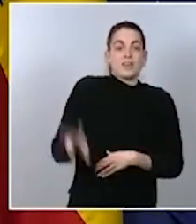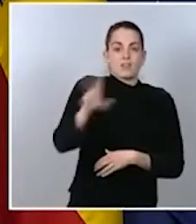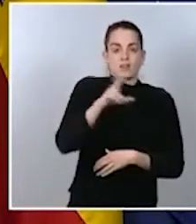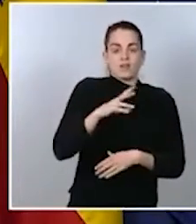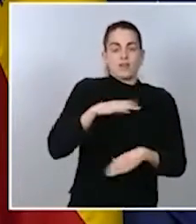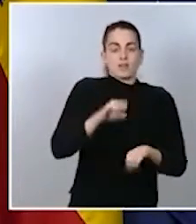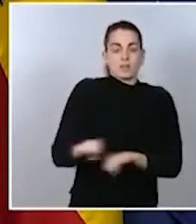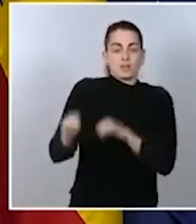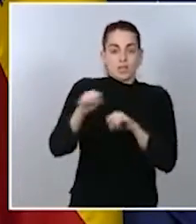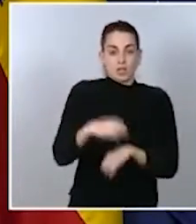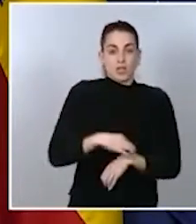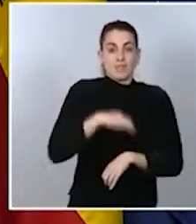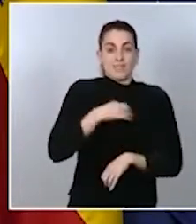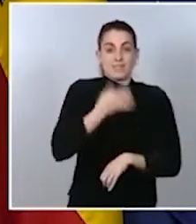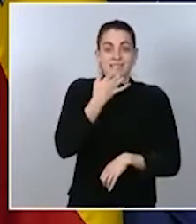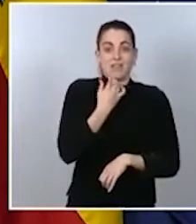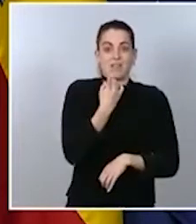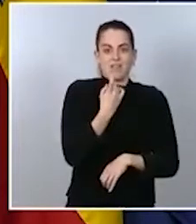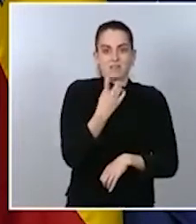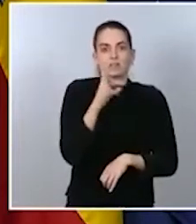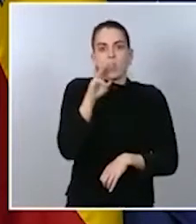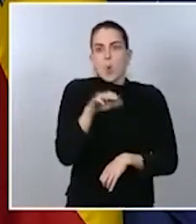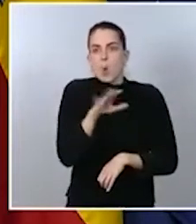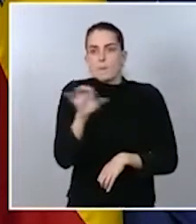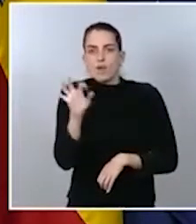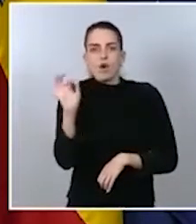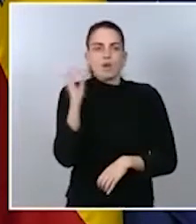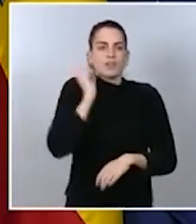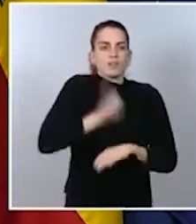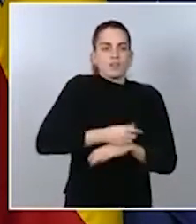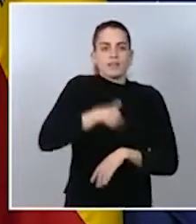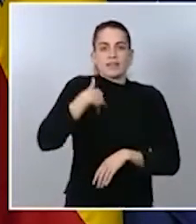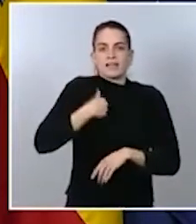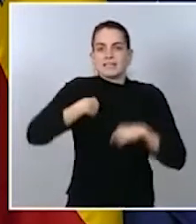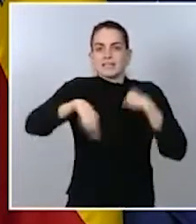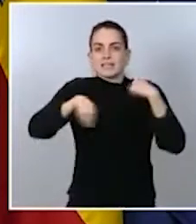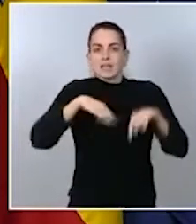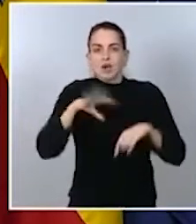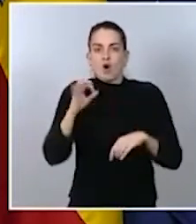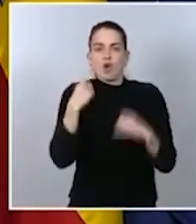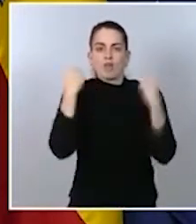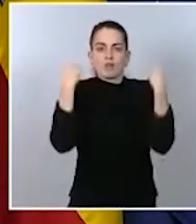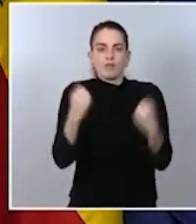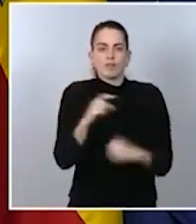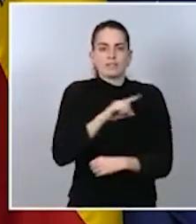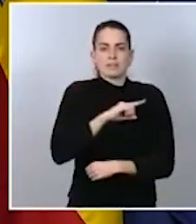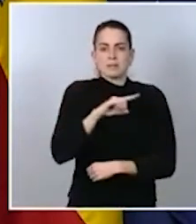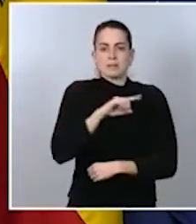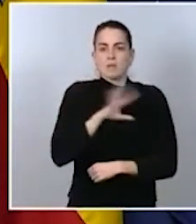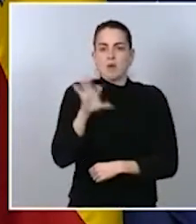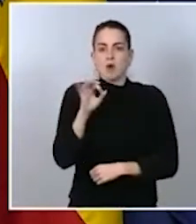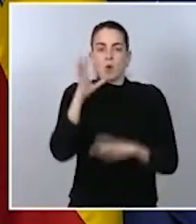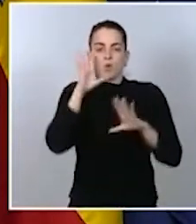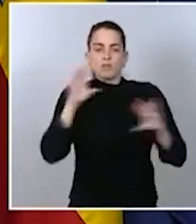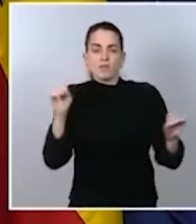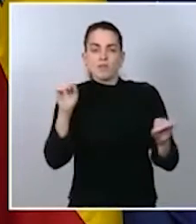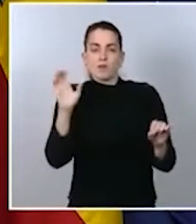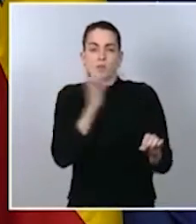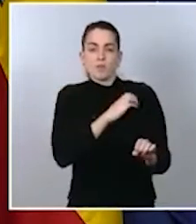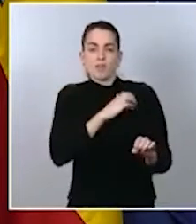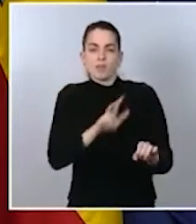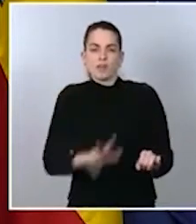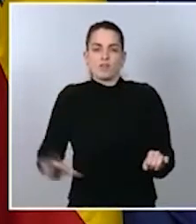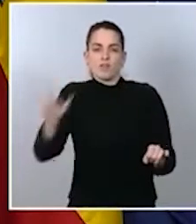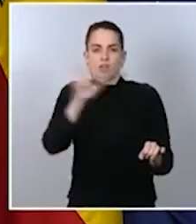caso de la UME, de la Dirección General de Carreteras, de las Fuerzas Armadas, de Guardia Civil, Policía Nacional, no determina que no tenga